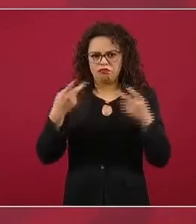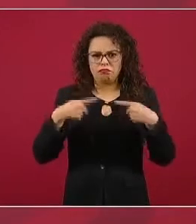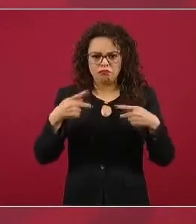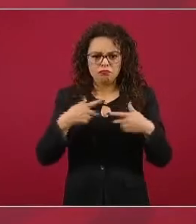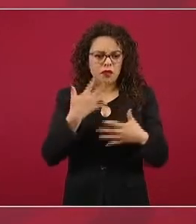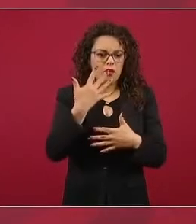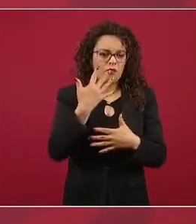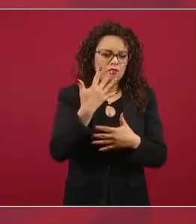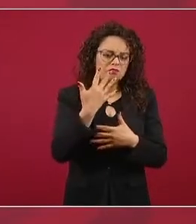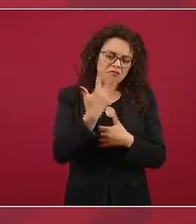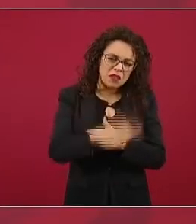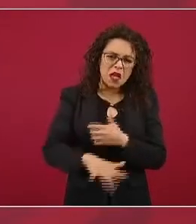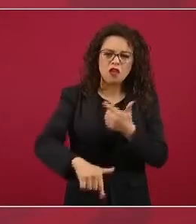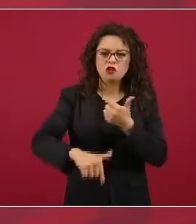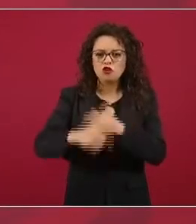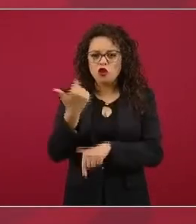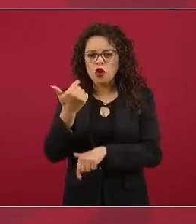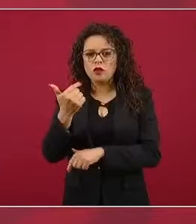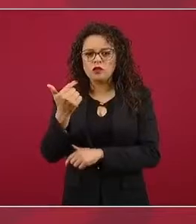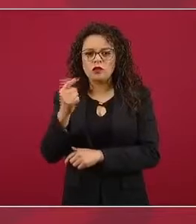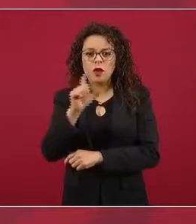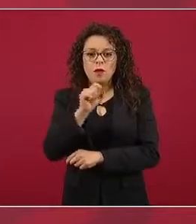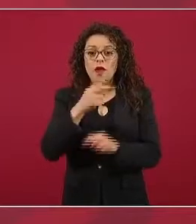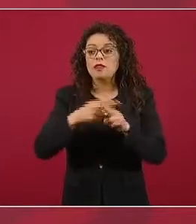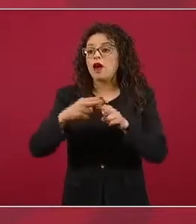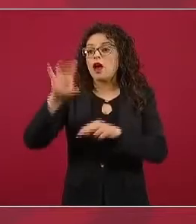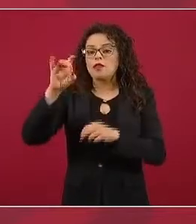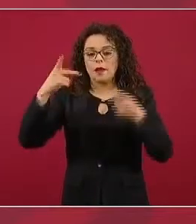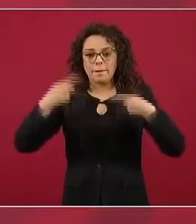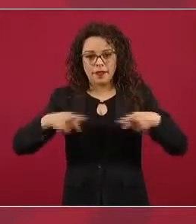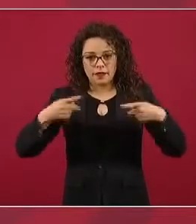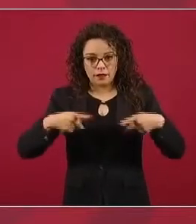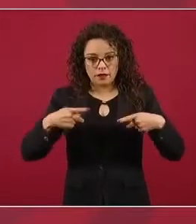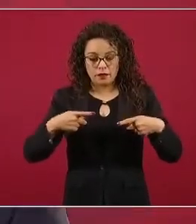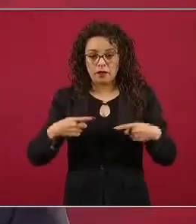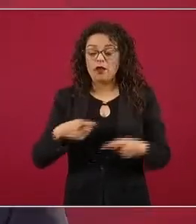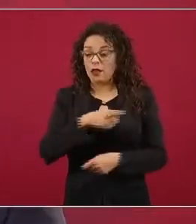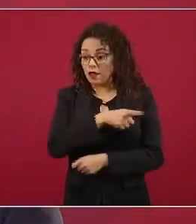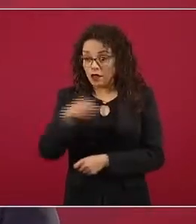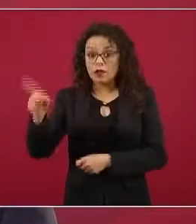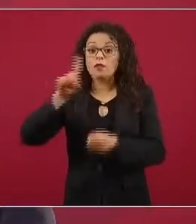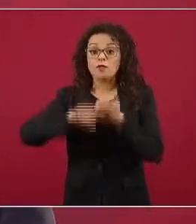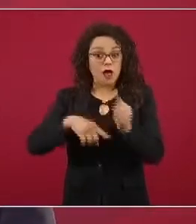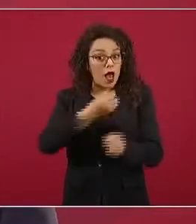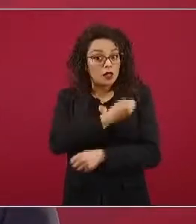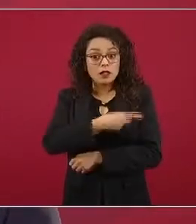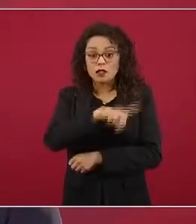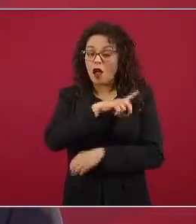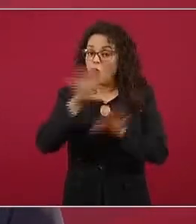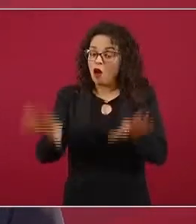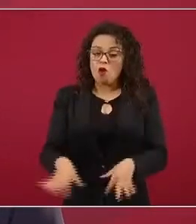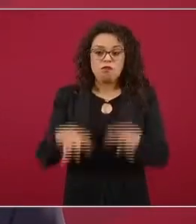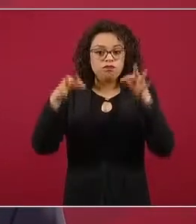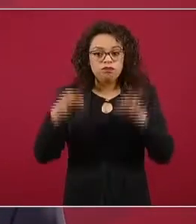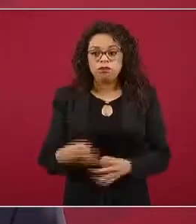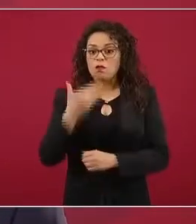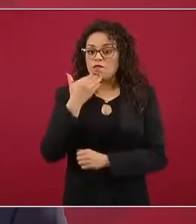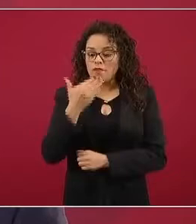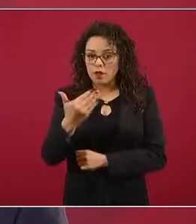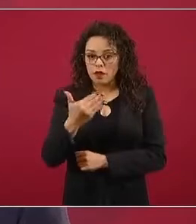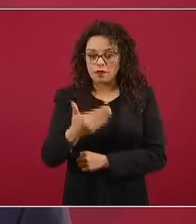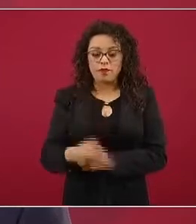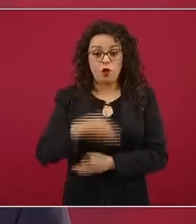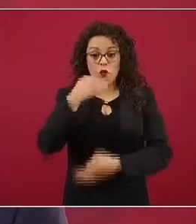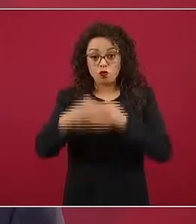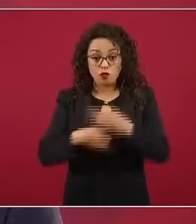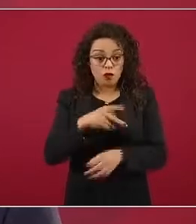12, 20, 30 personas. En general son personas sanas y absolutamente en todas las circunstancias